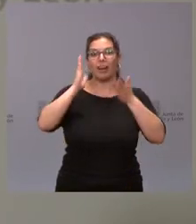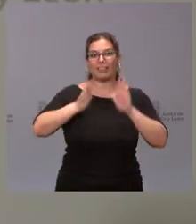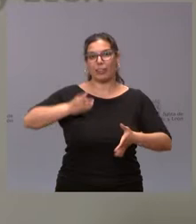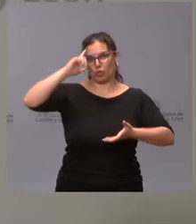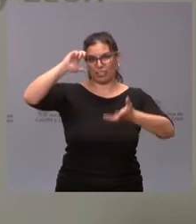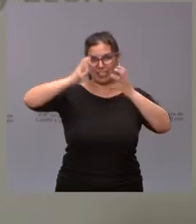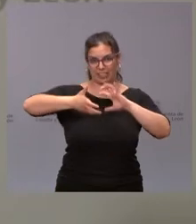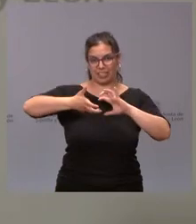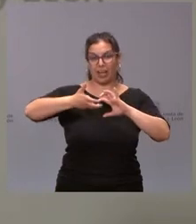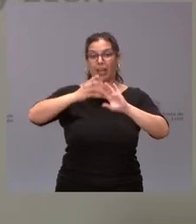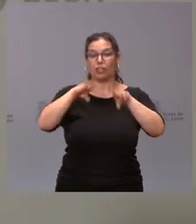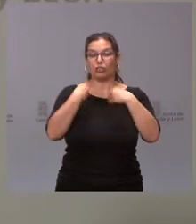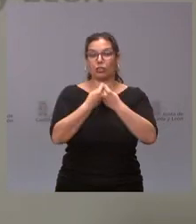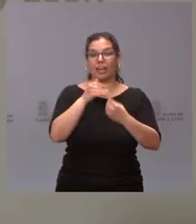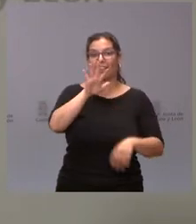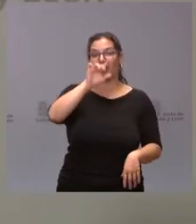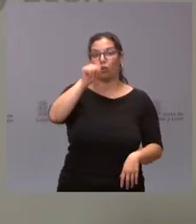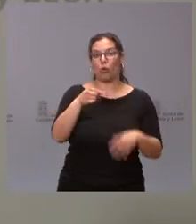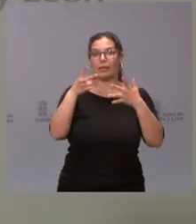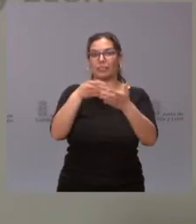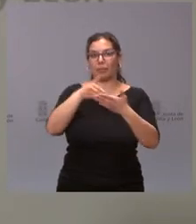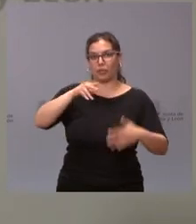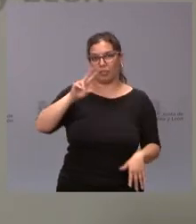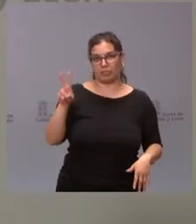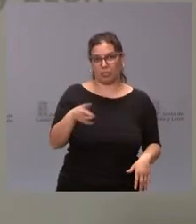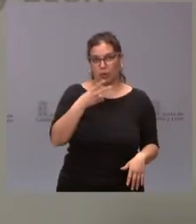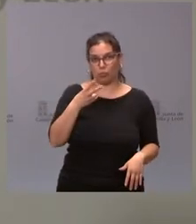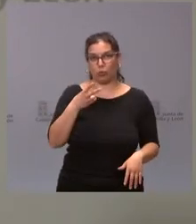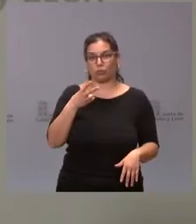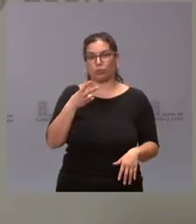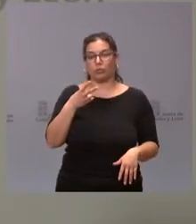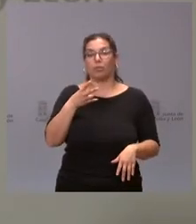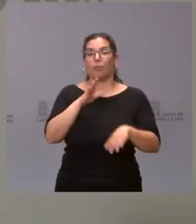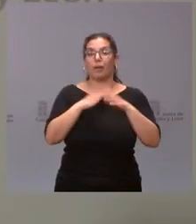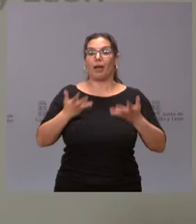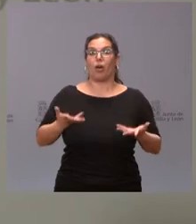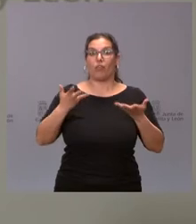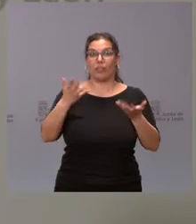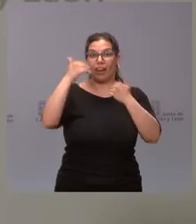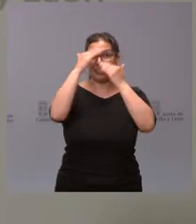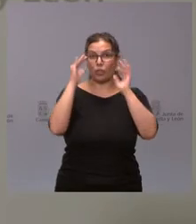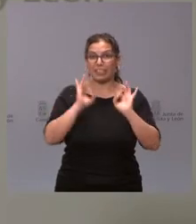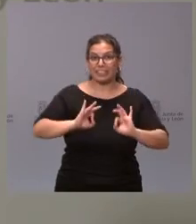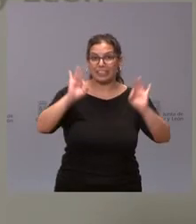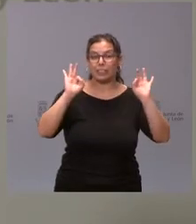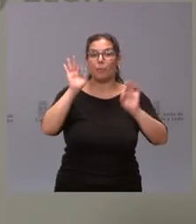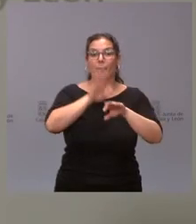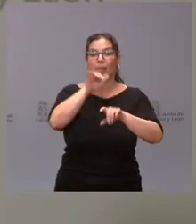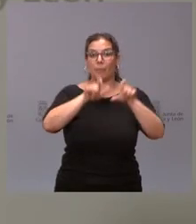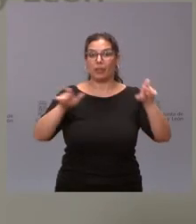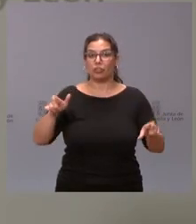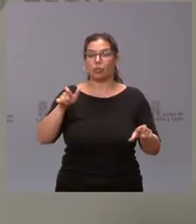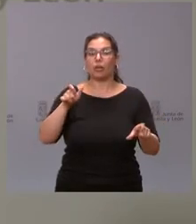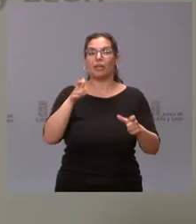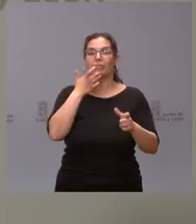por un importe de 5,7 millones de euros destinado a la provisión de esta atención especializada para pacientes con un